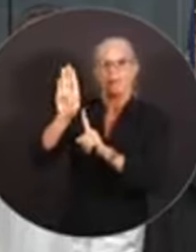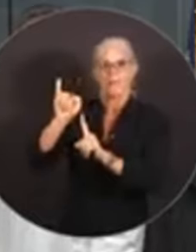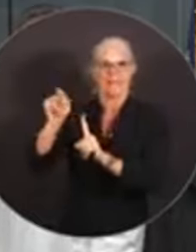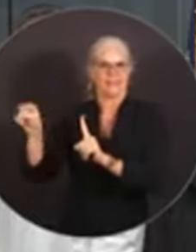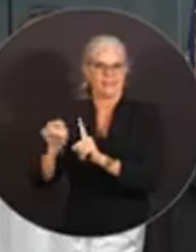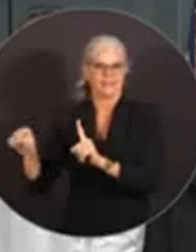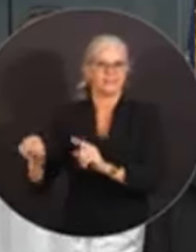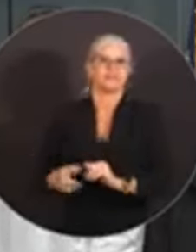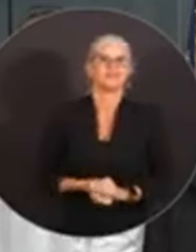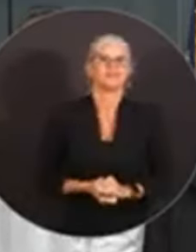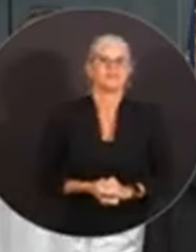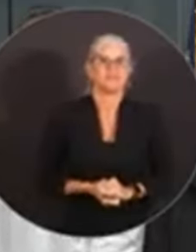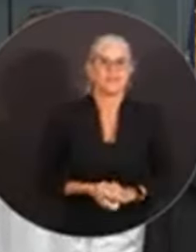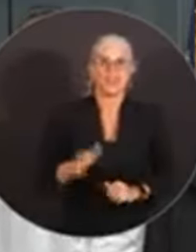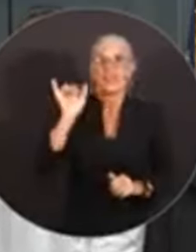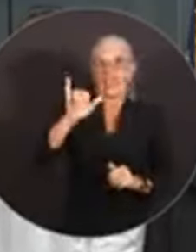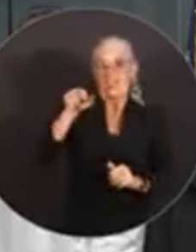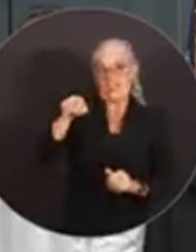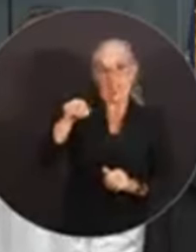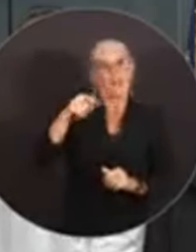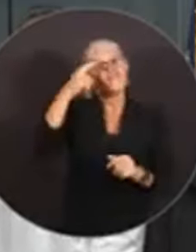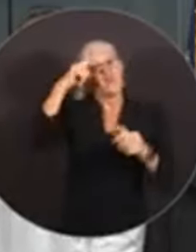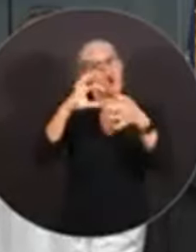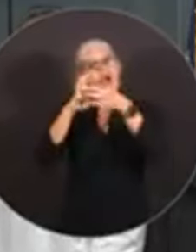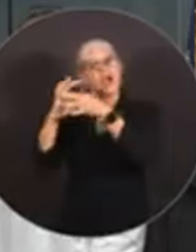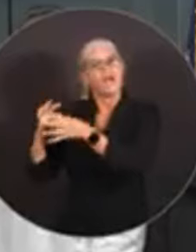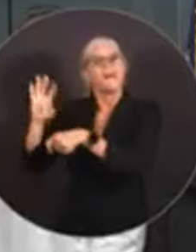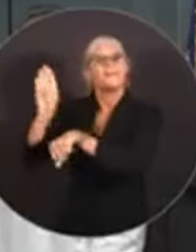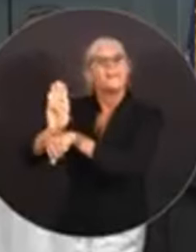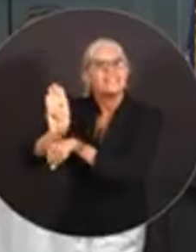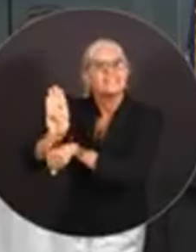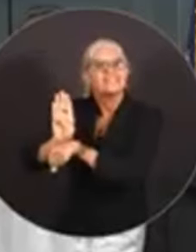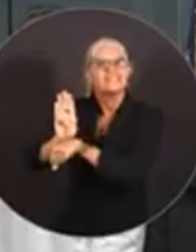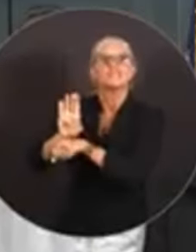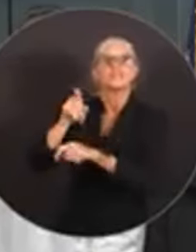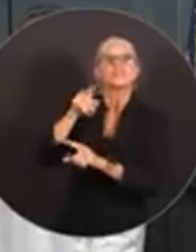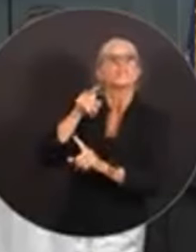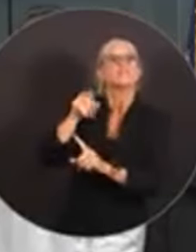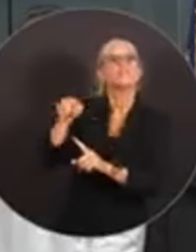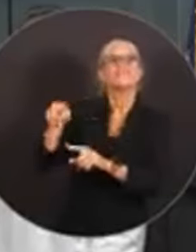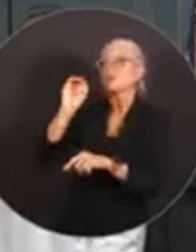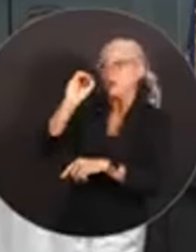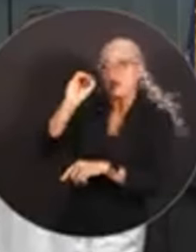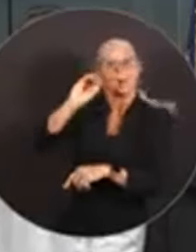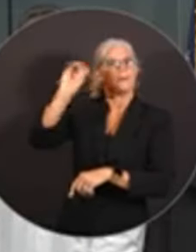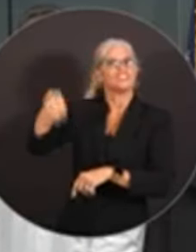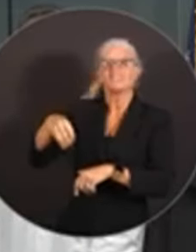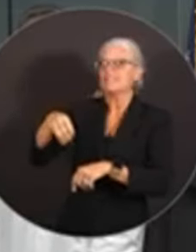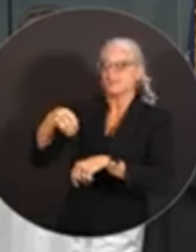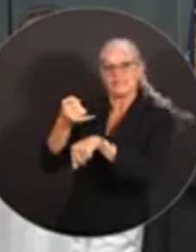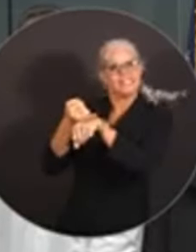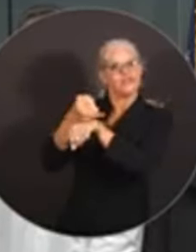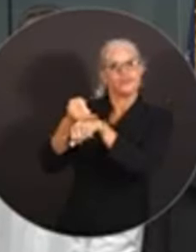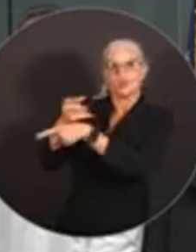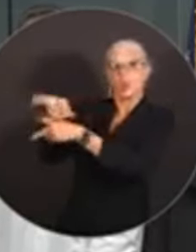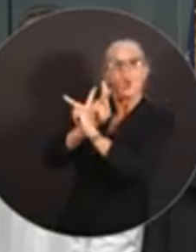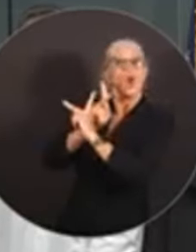préstamos. Hay préstamos disponibles a comercios. Es cero interés. Préstamos de cero interés.